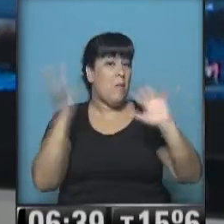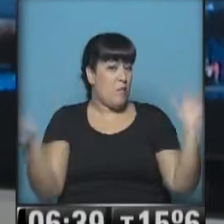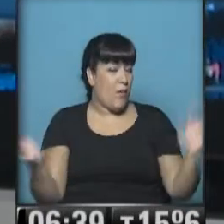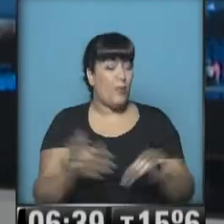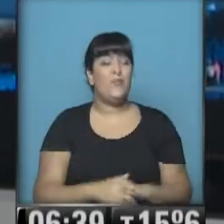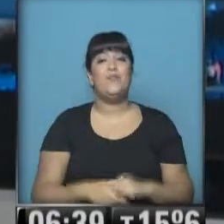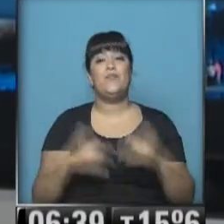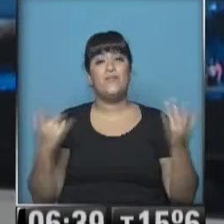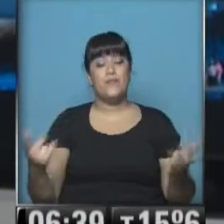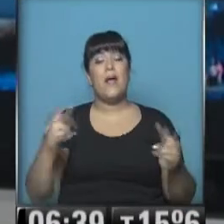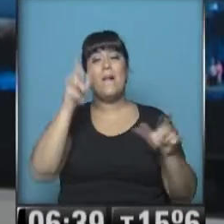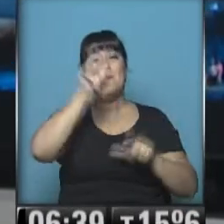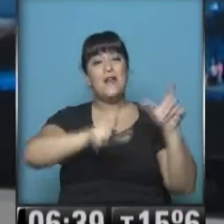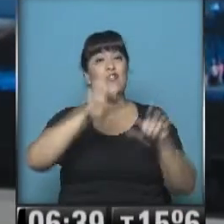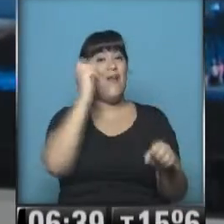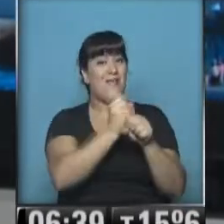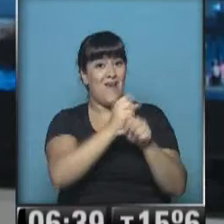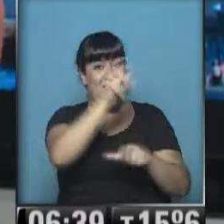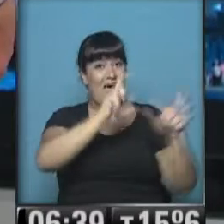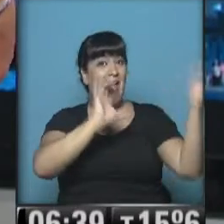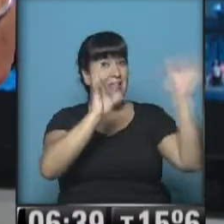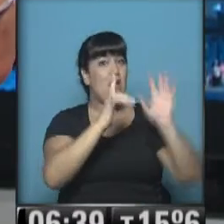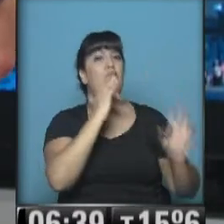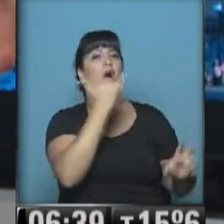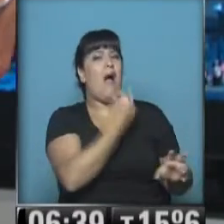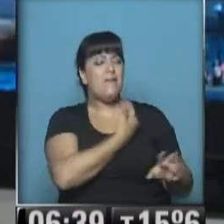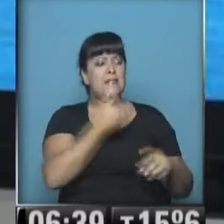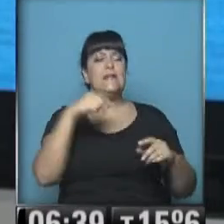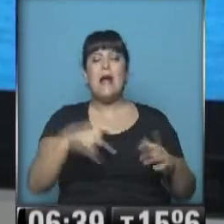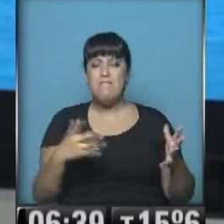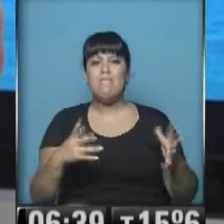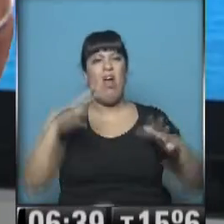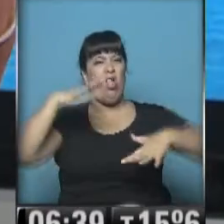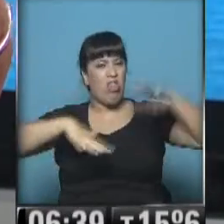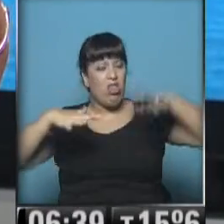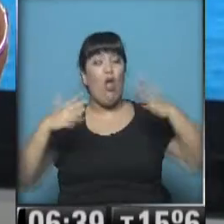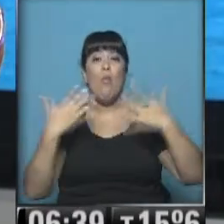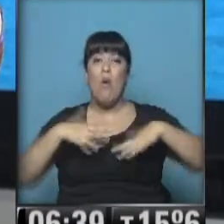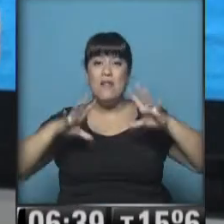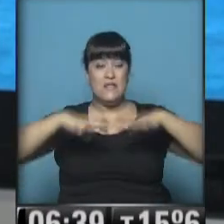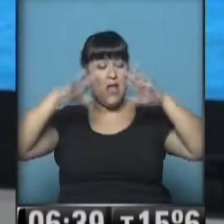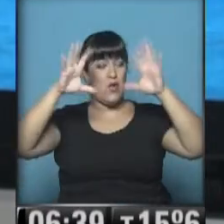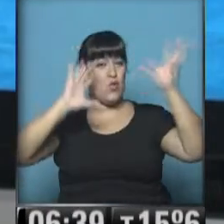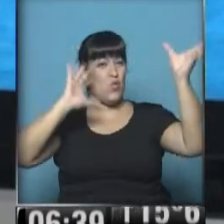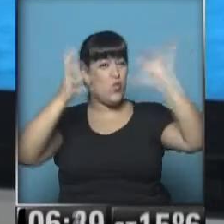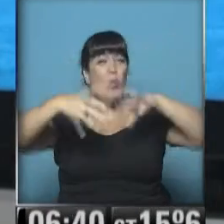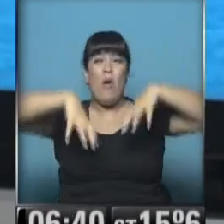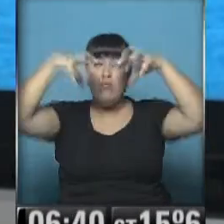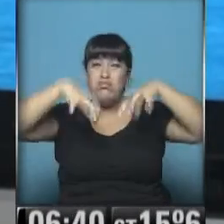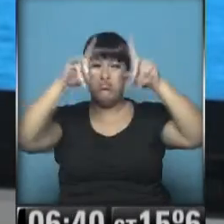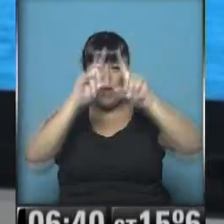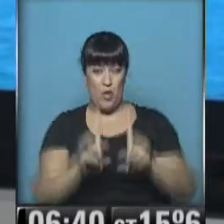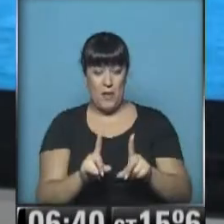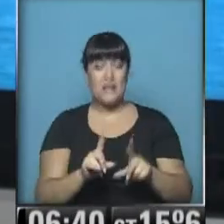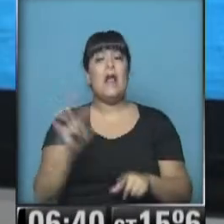Y los pronosticadores nos cuentan que va a estar inestable. Alta la probabilidad de algunas nubes, bien de tormenta.